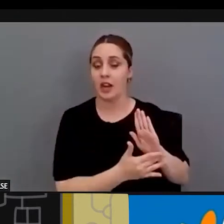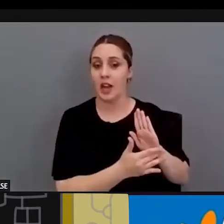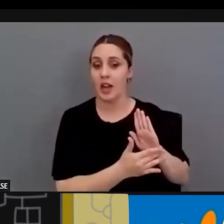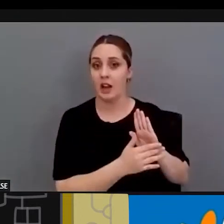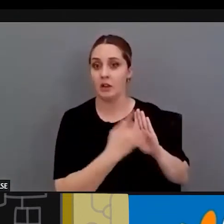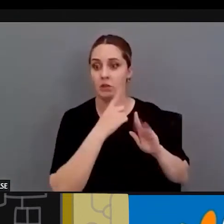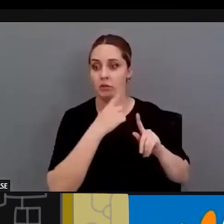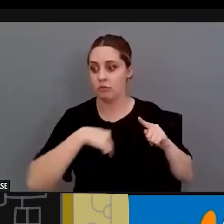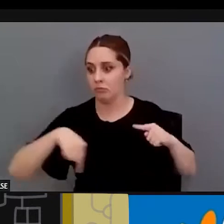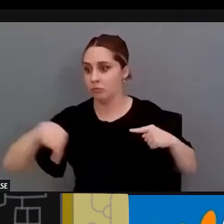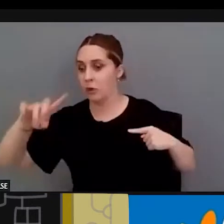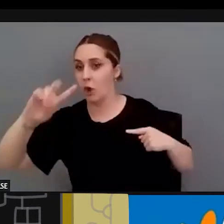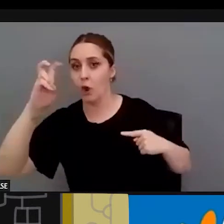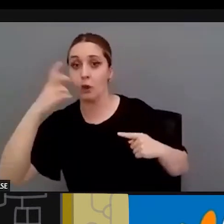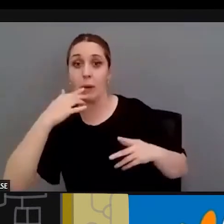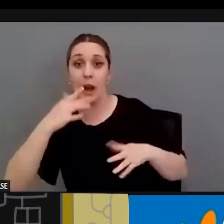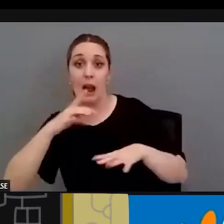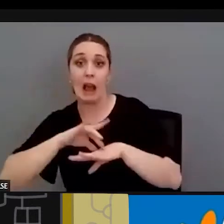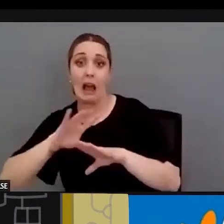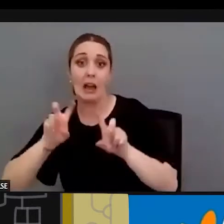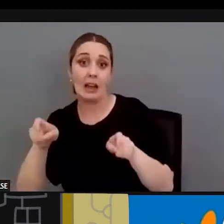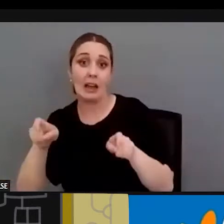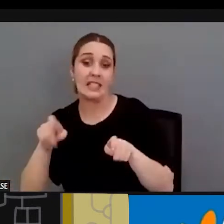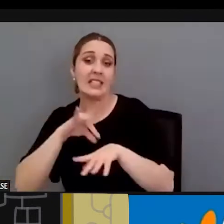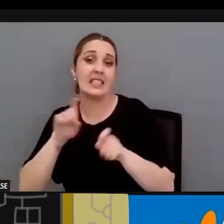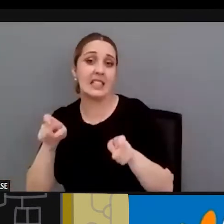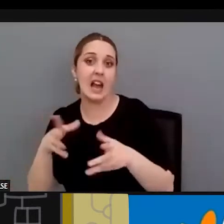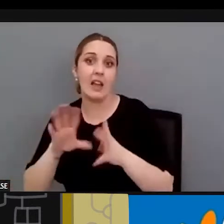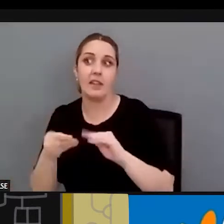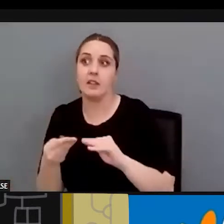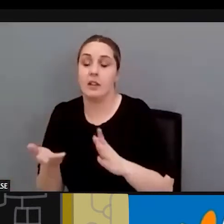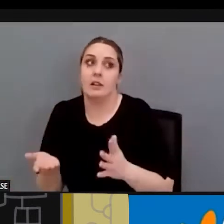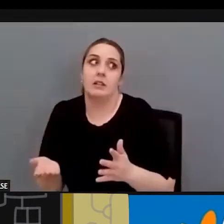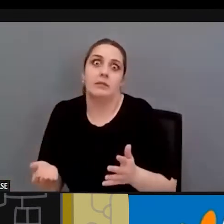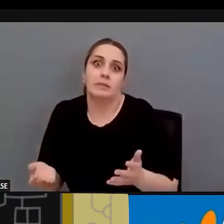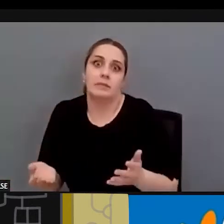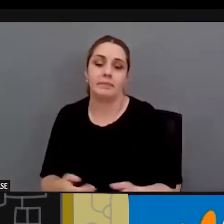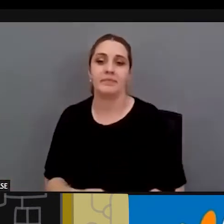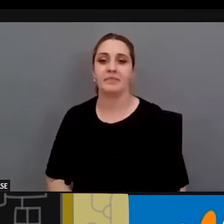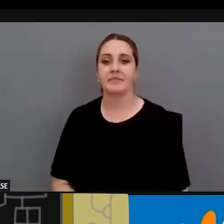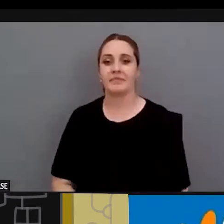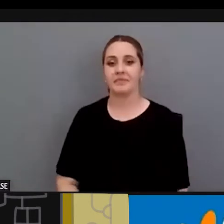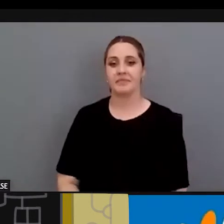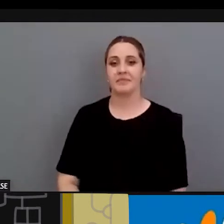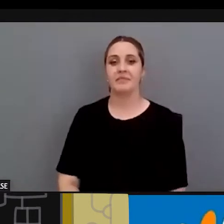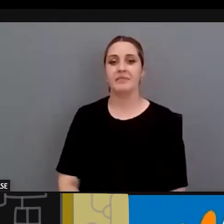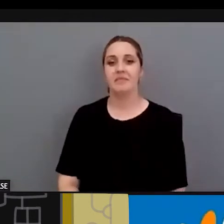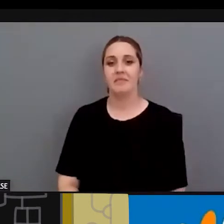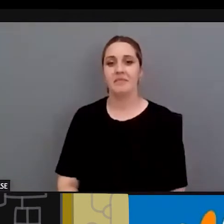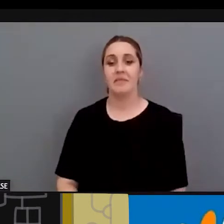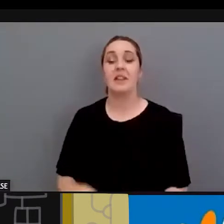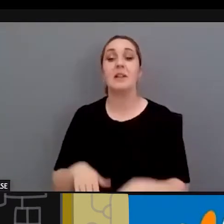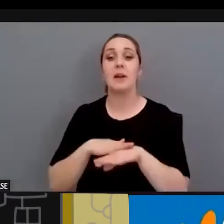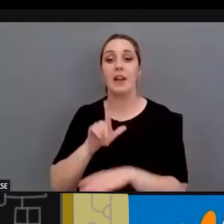otro lado no sé algo ¿vale? lo dejo ahí mira estábamos aquí un momento Laura es que estábamos aquí